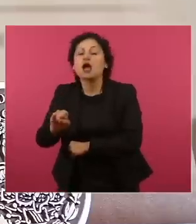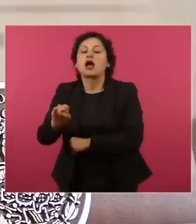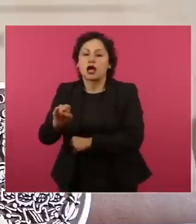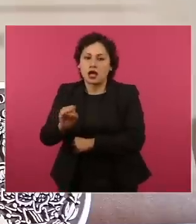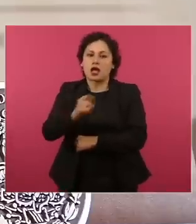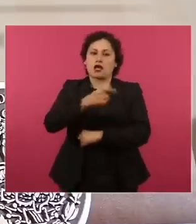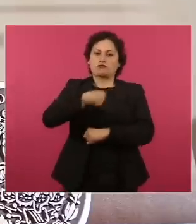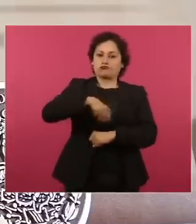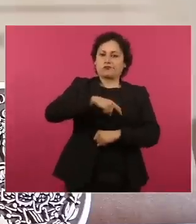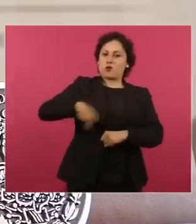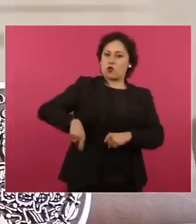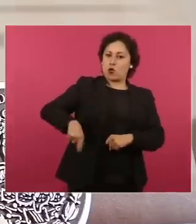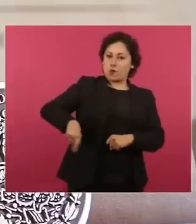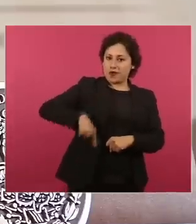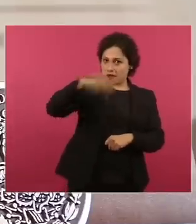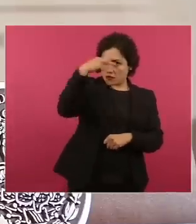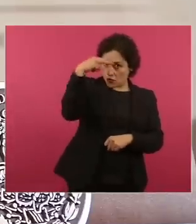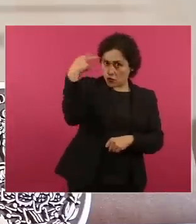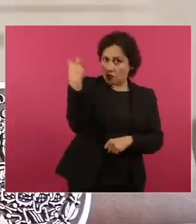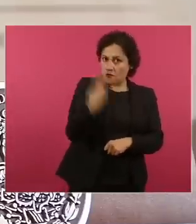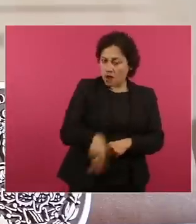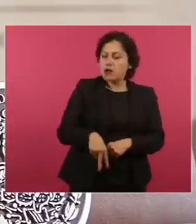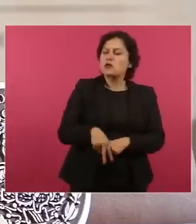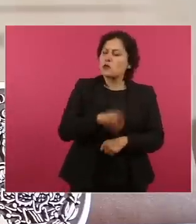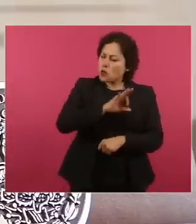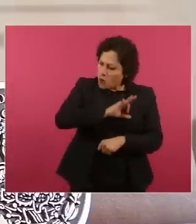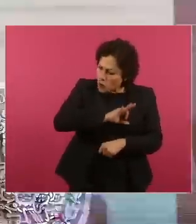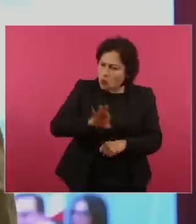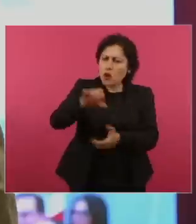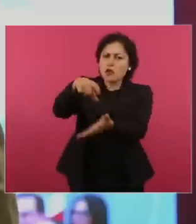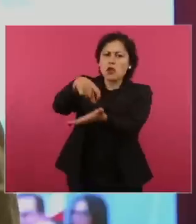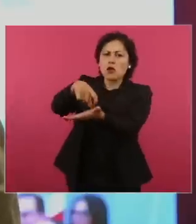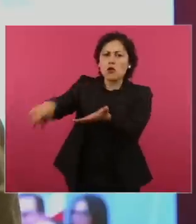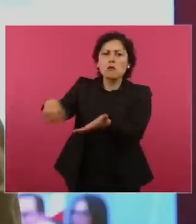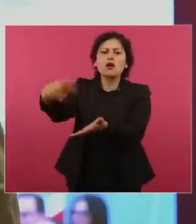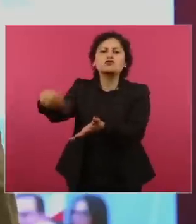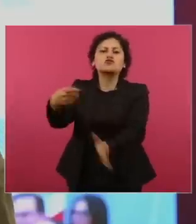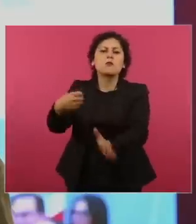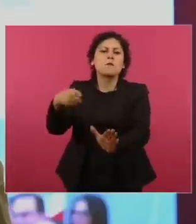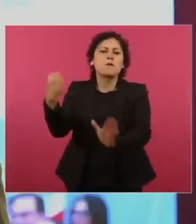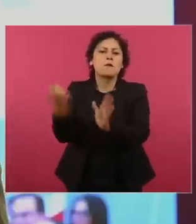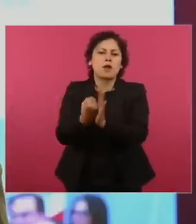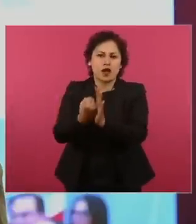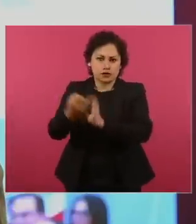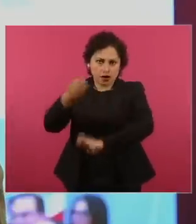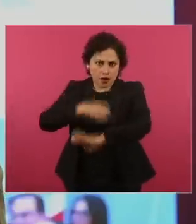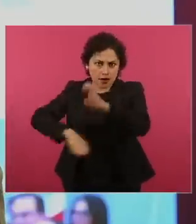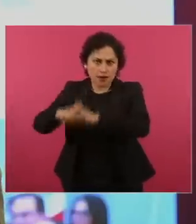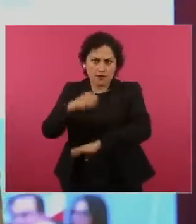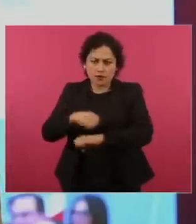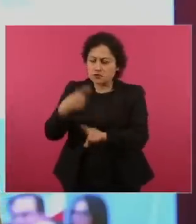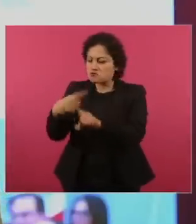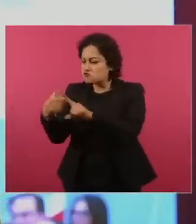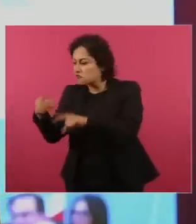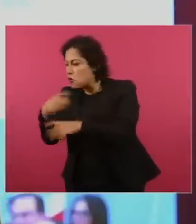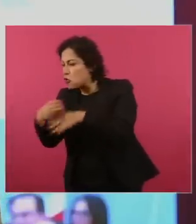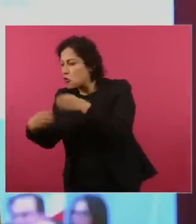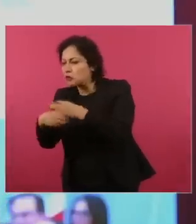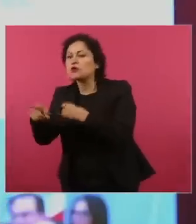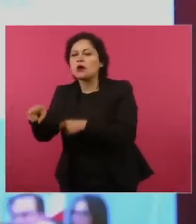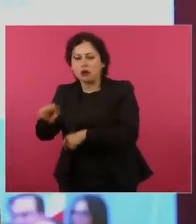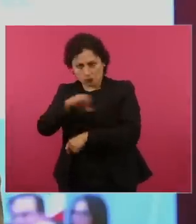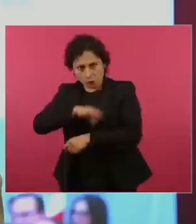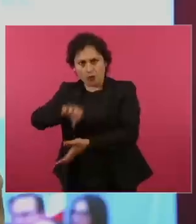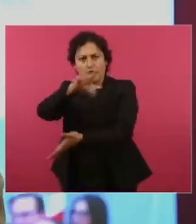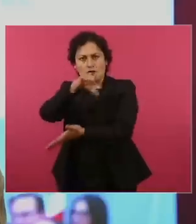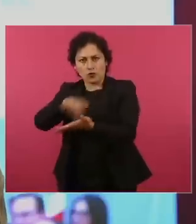una oferta para la compra de las marcas de Mexicana de Aviación y los bienes embargados. En la